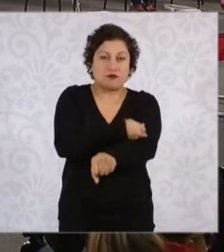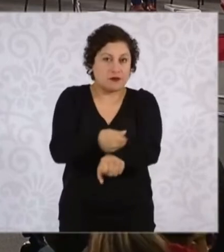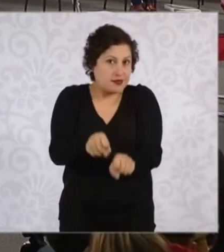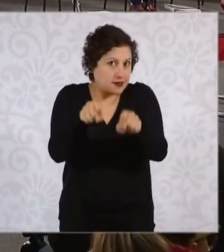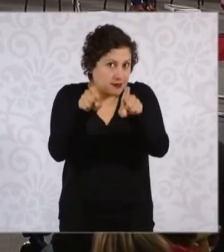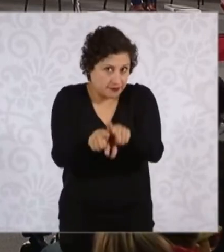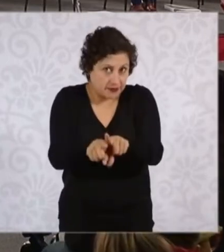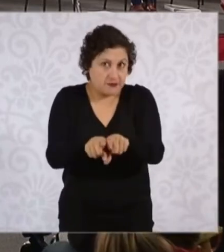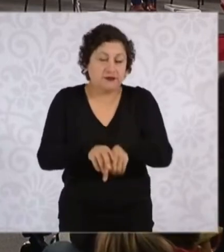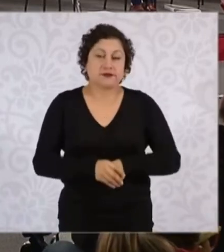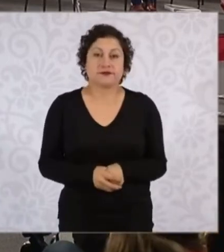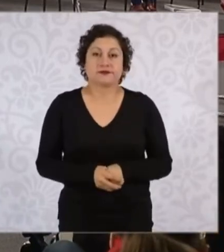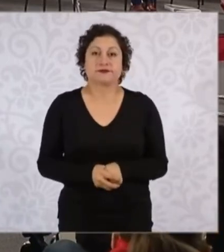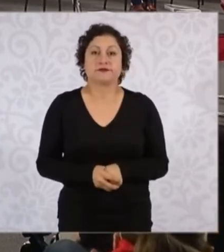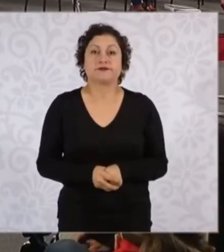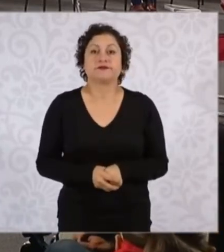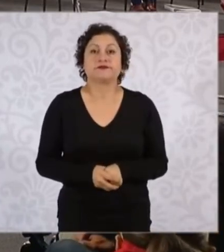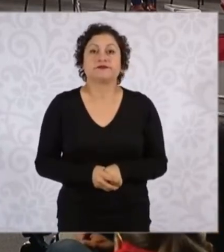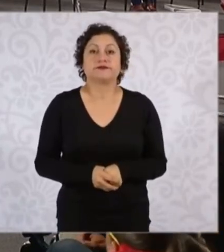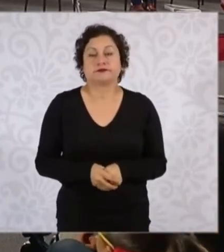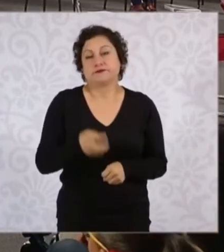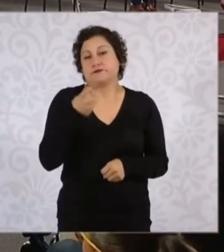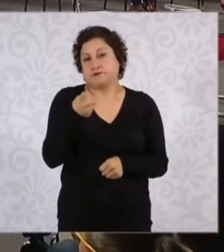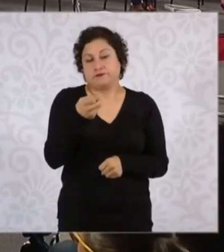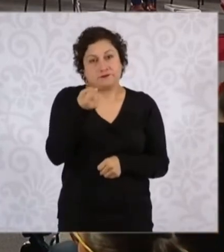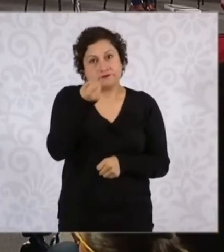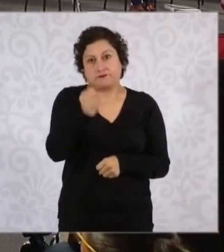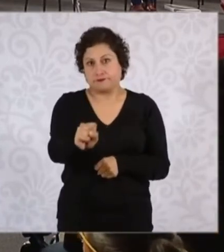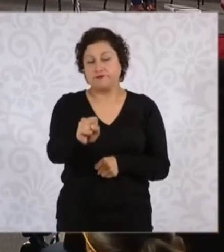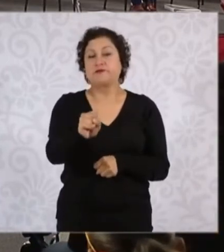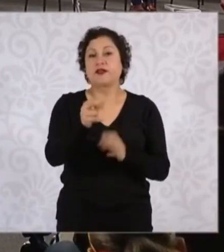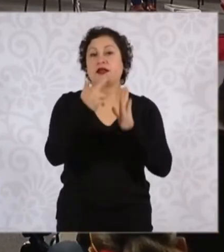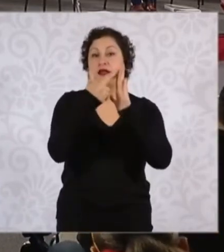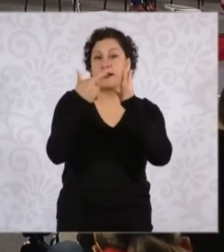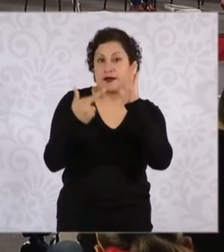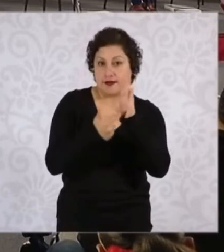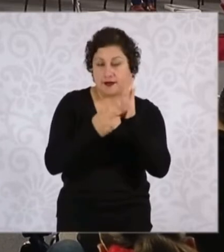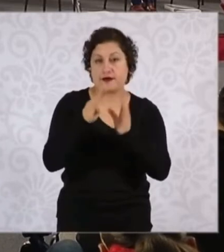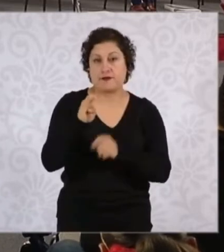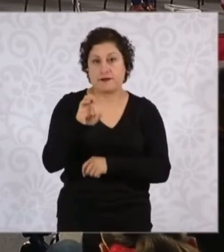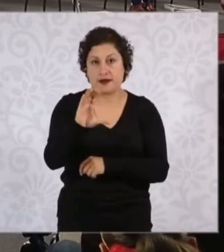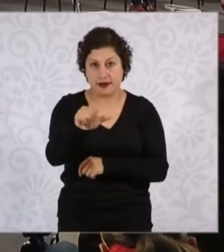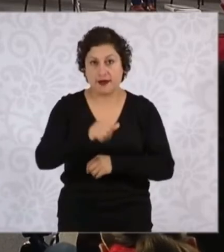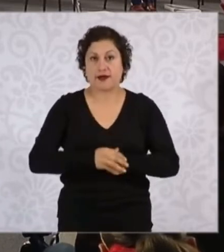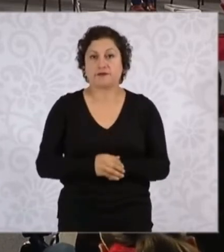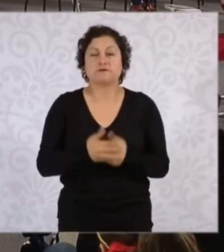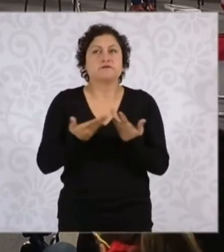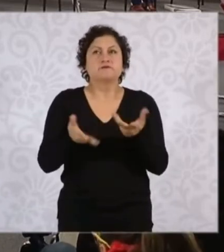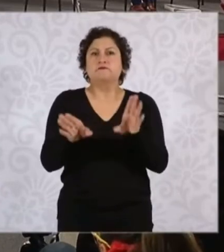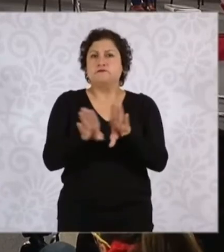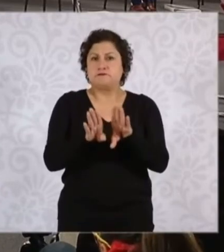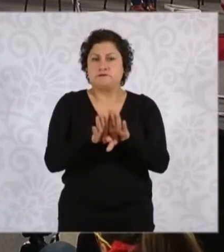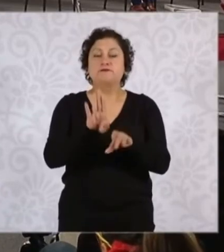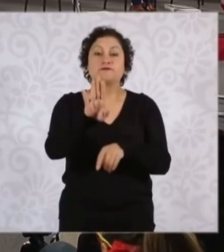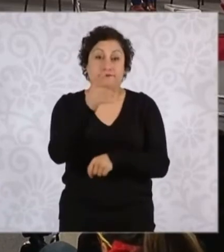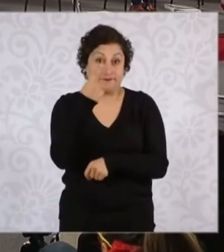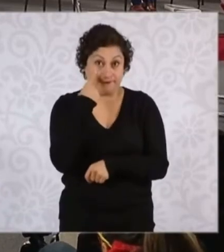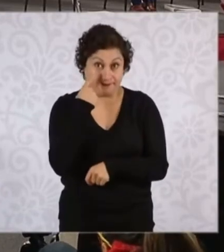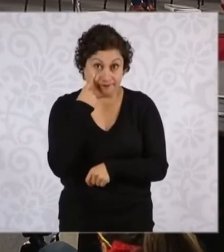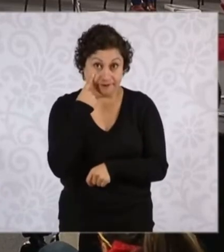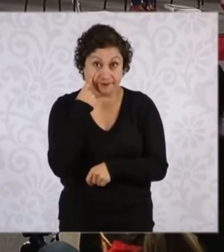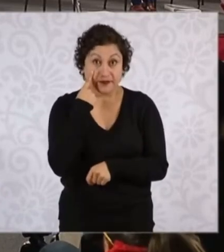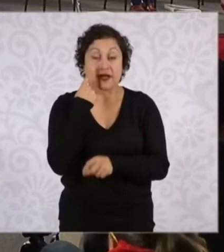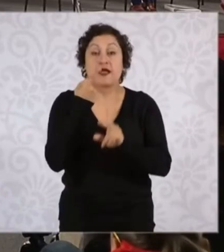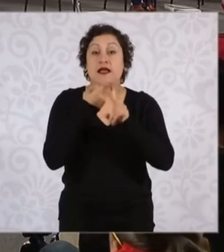cómo funcionará esta beca. Ahora, ¿dónde tener la beca? Bueno, vamos a iniciar. A partir del